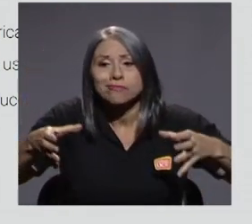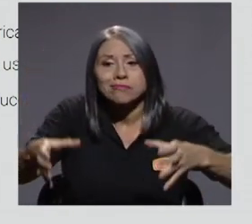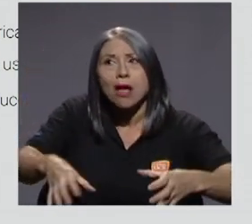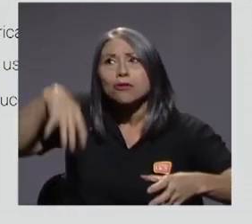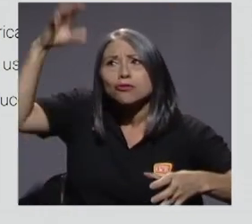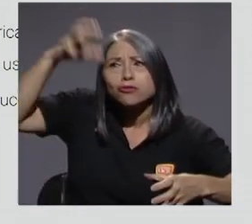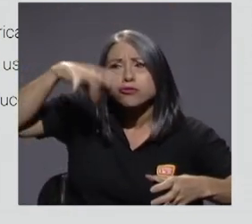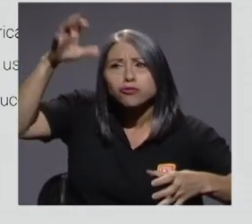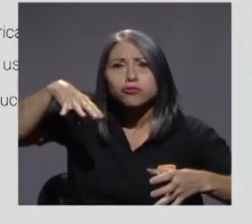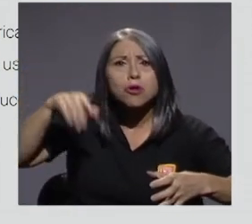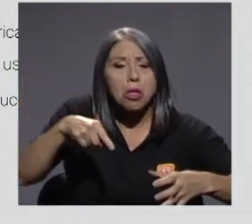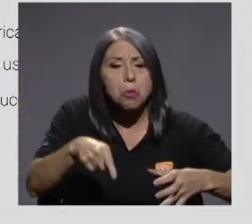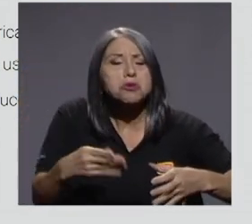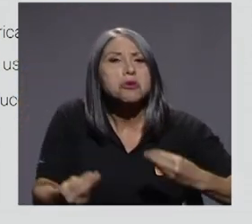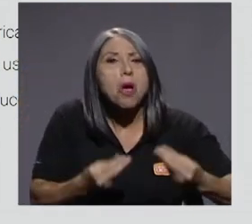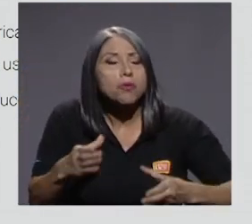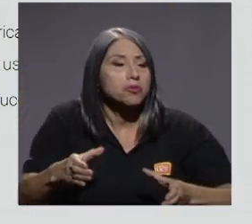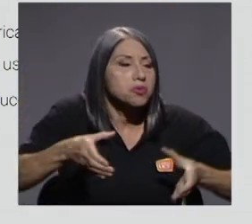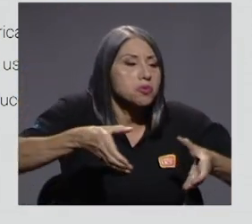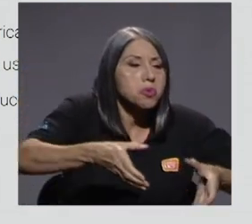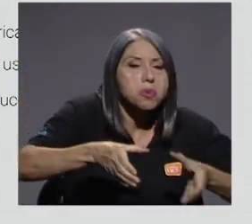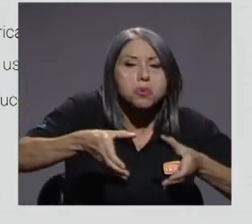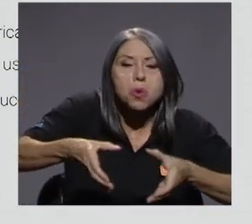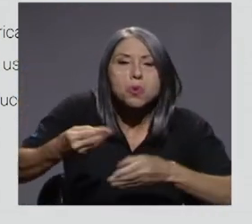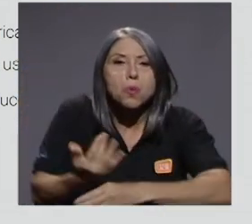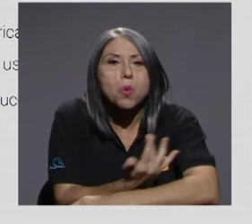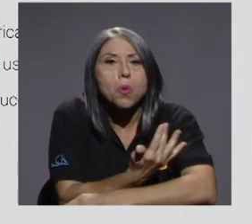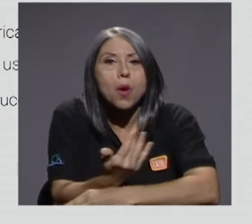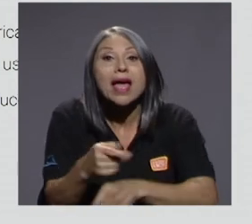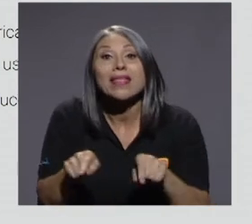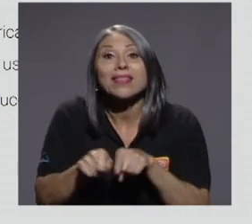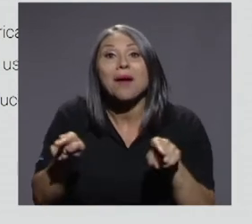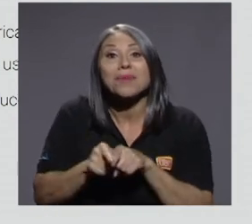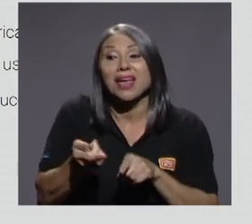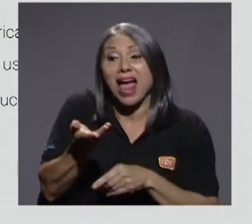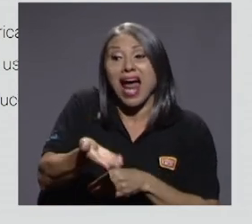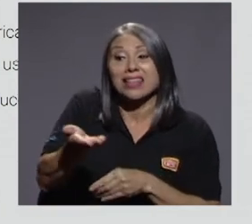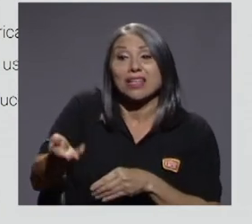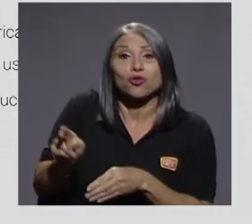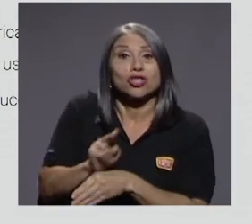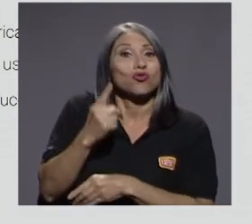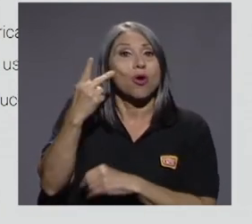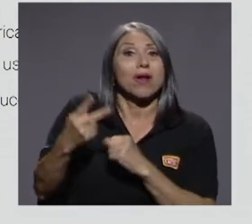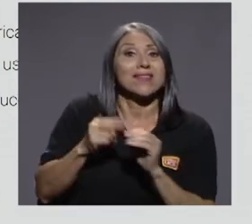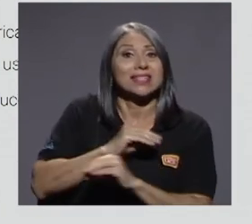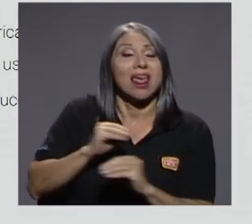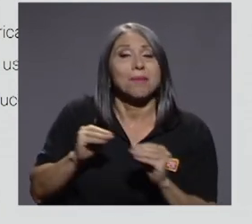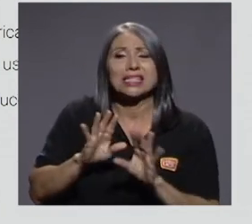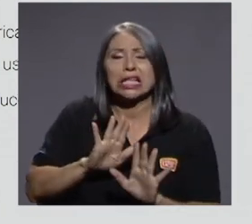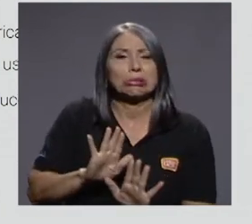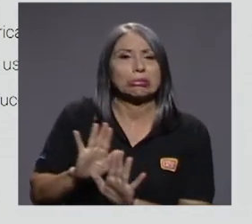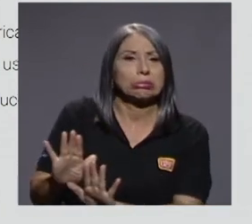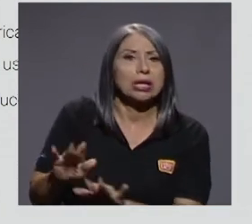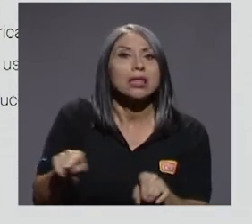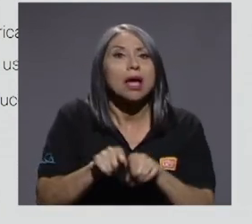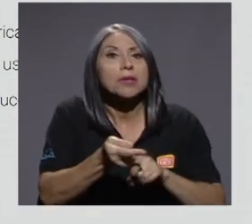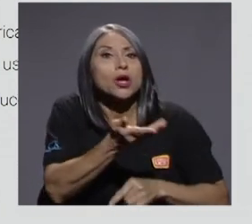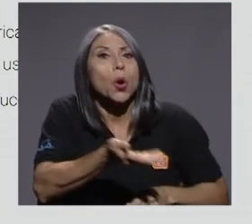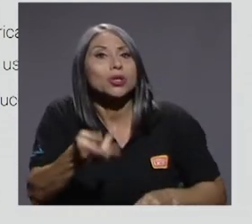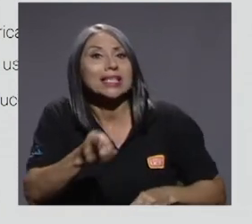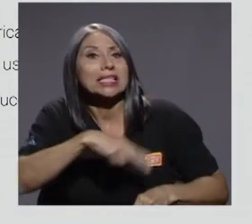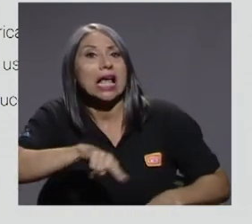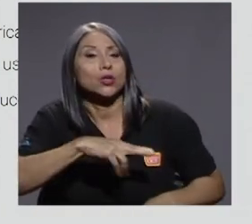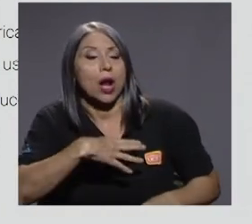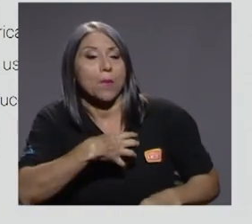artículos de un solo uso o podemos consumir alimentos que sean de producción nacional, con ello evitamos que haya que pagar un